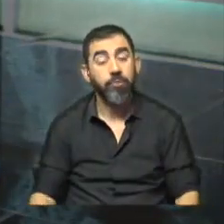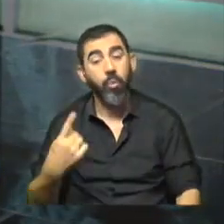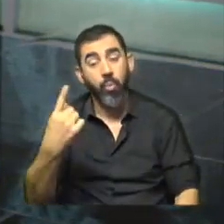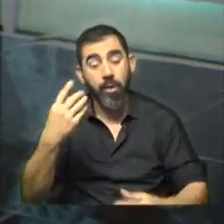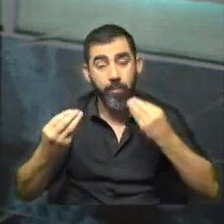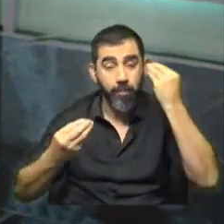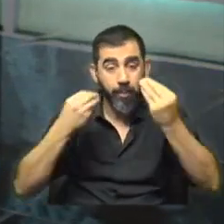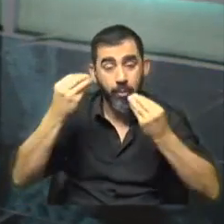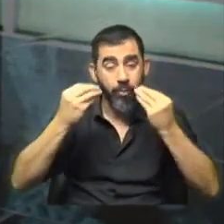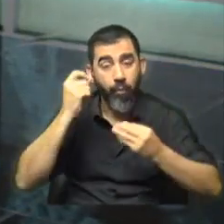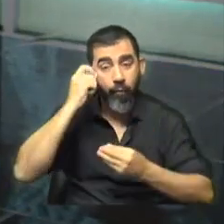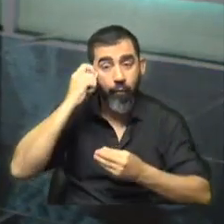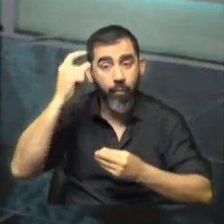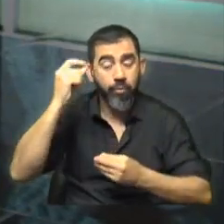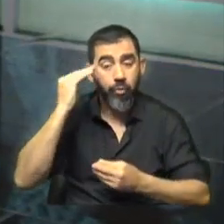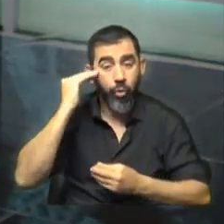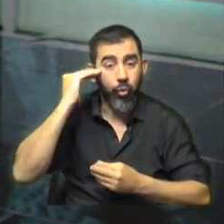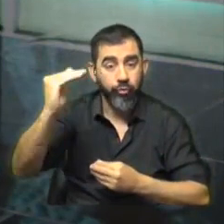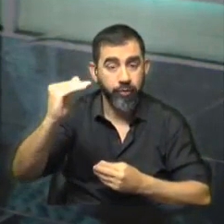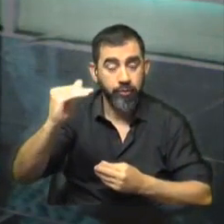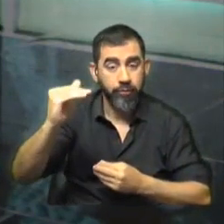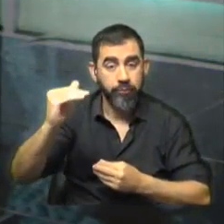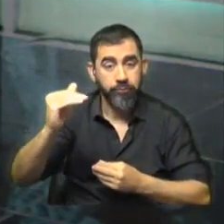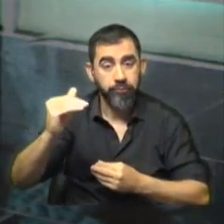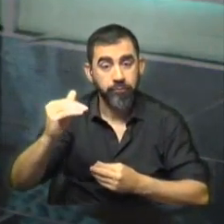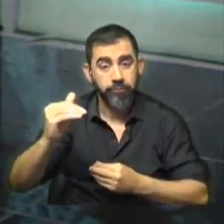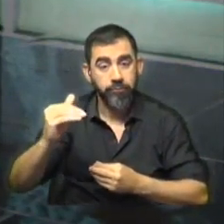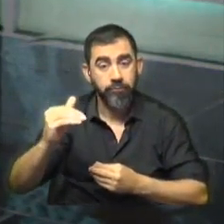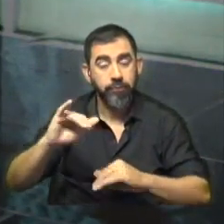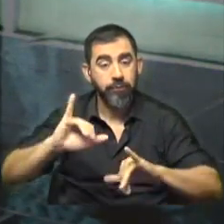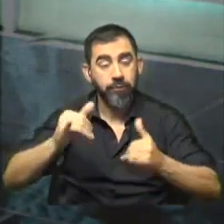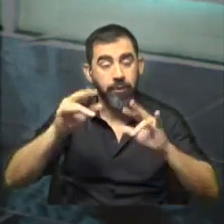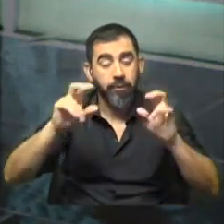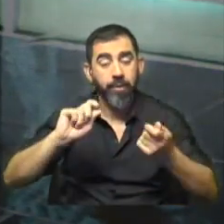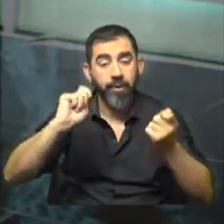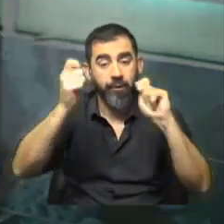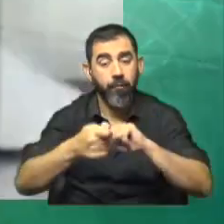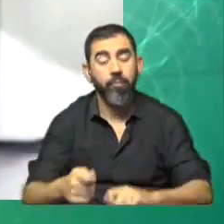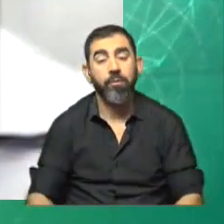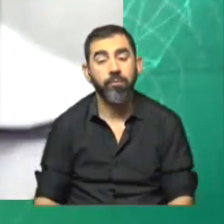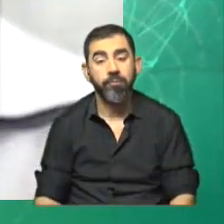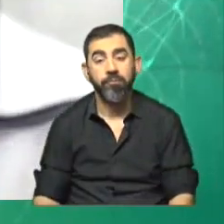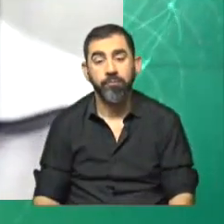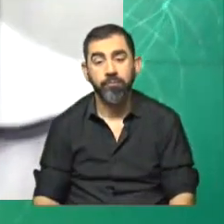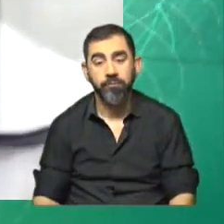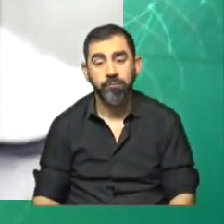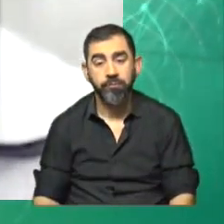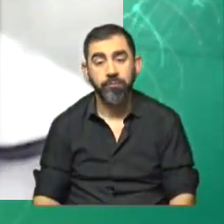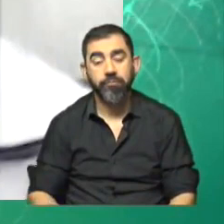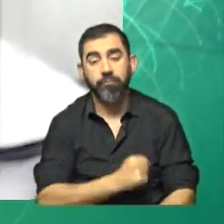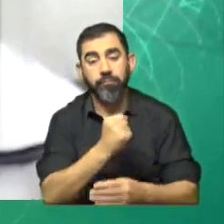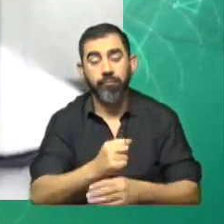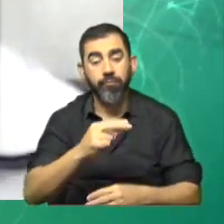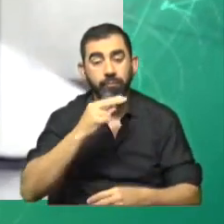preocupaciones es la formación docente que, bueno, está ya puesta sobre la mesa en el marco de esta reforma. Hasta el viernes no